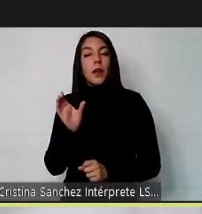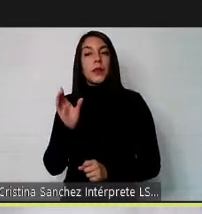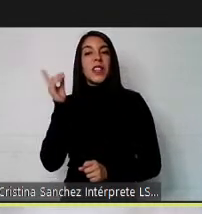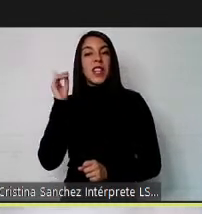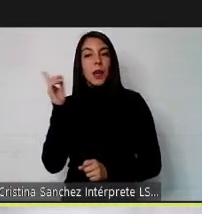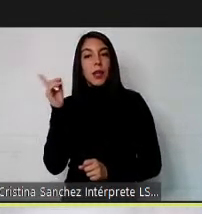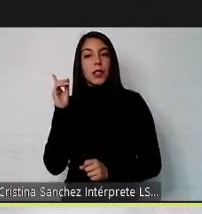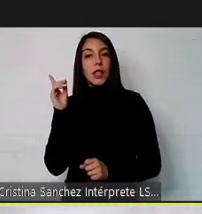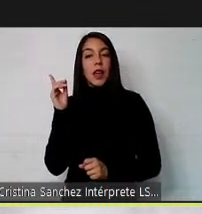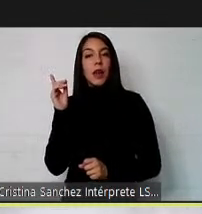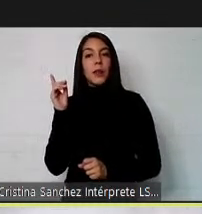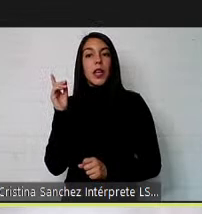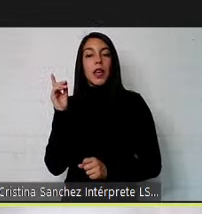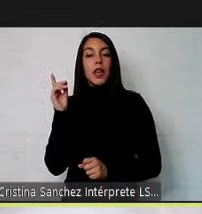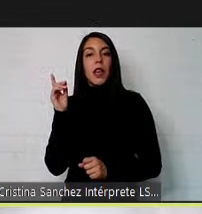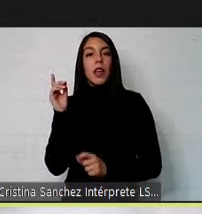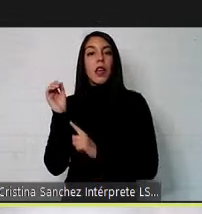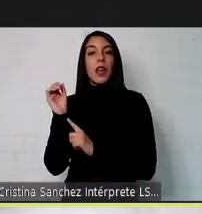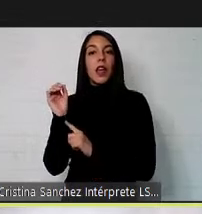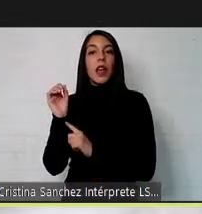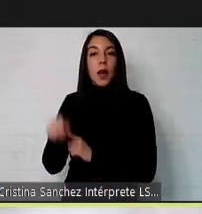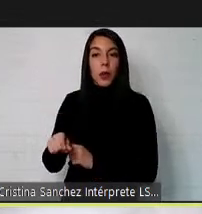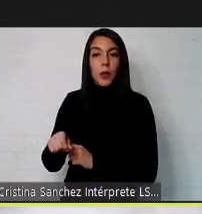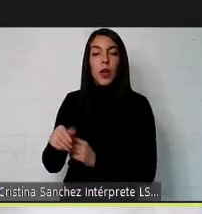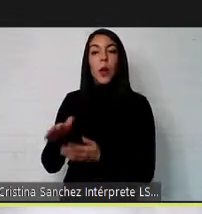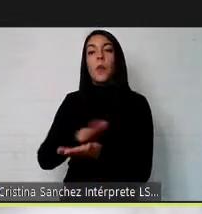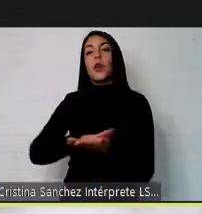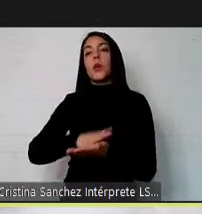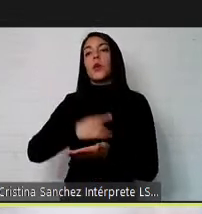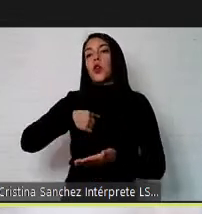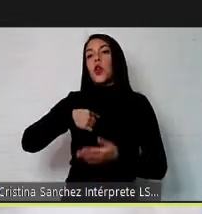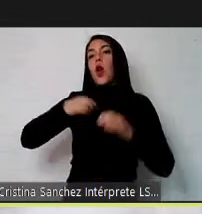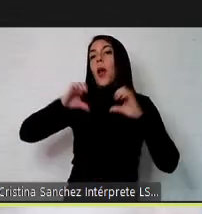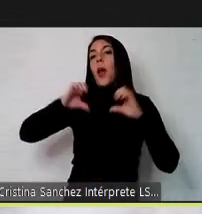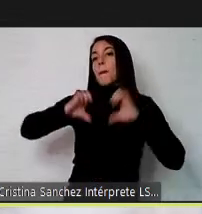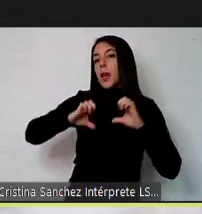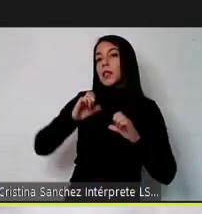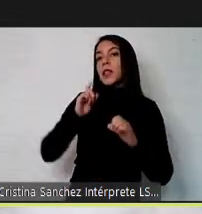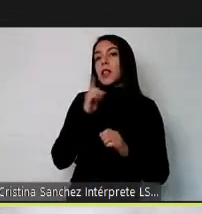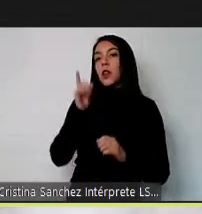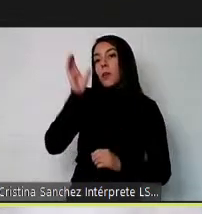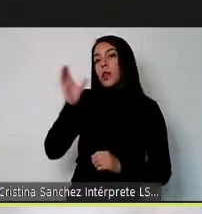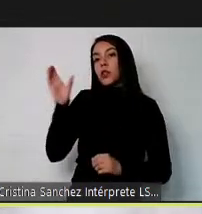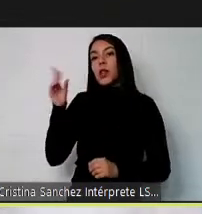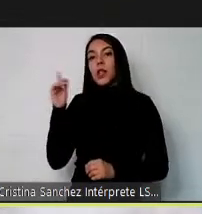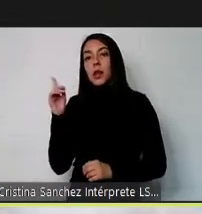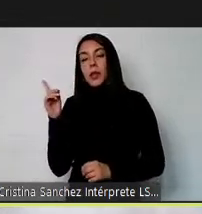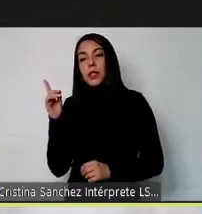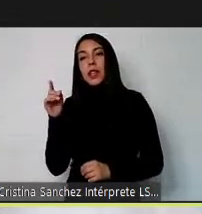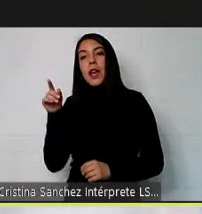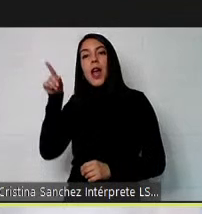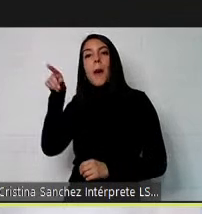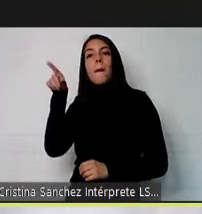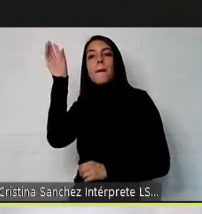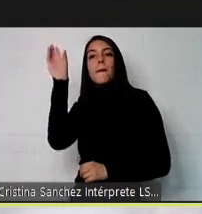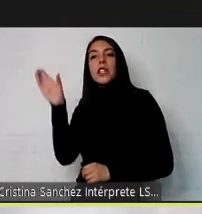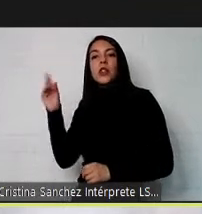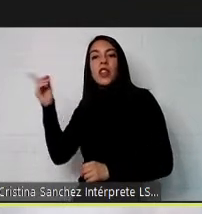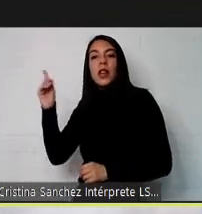eso si yo tengo personas con discapacidad yo como empresa tengo personas con discapacidad trabajando y las personas no están acreditadas